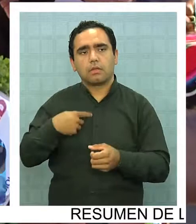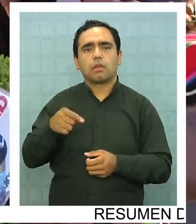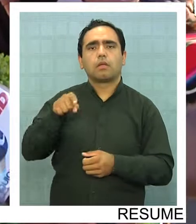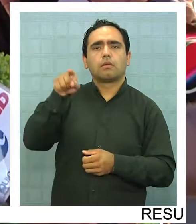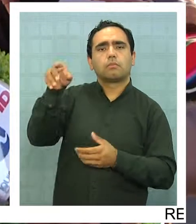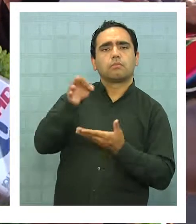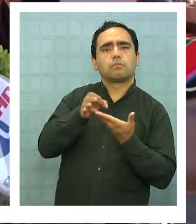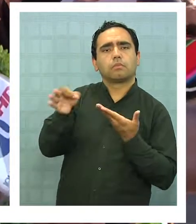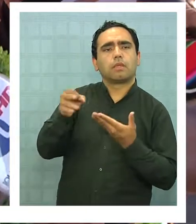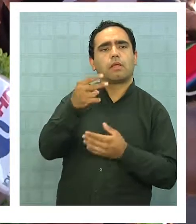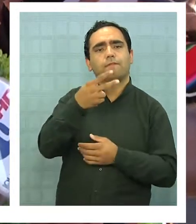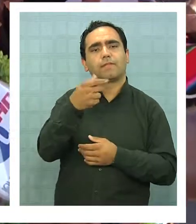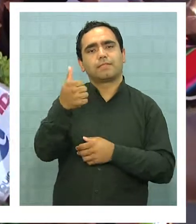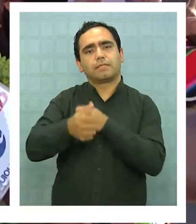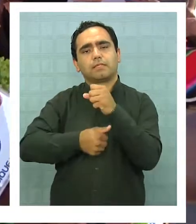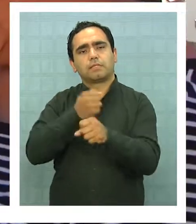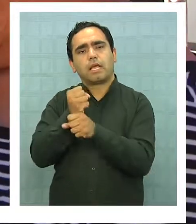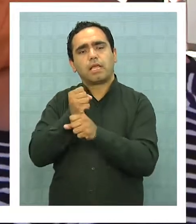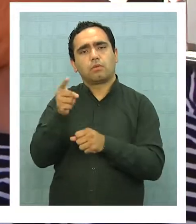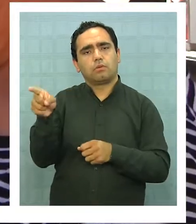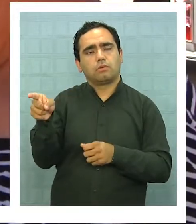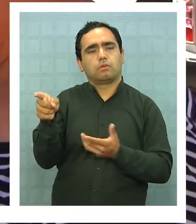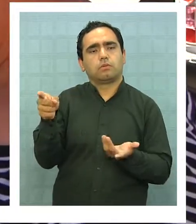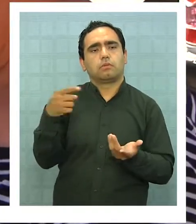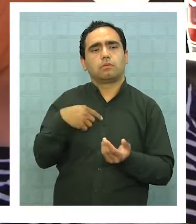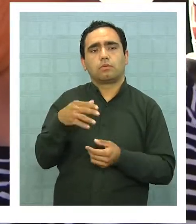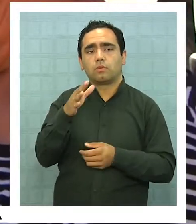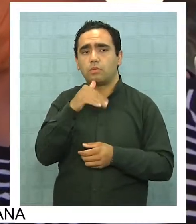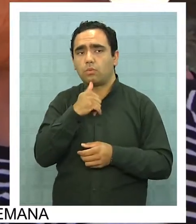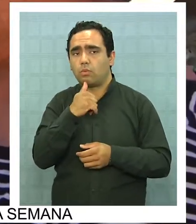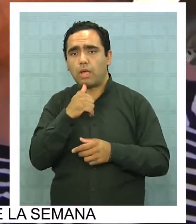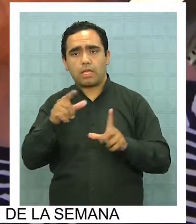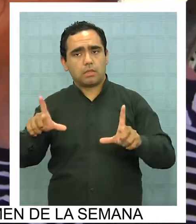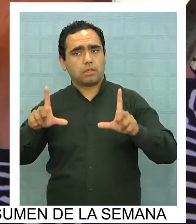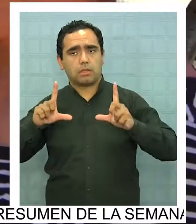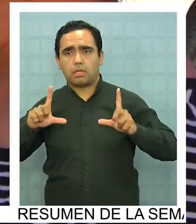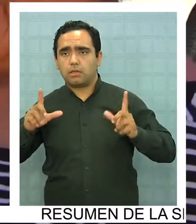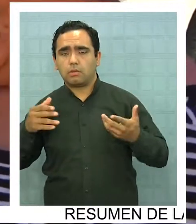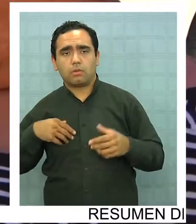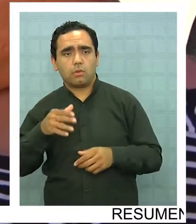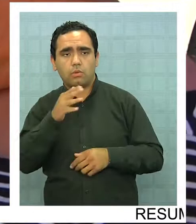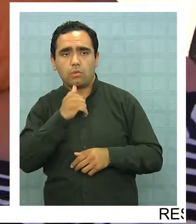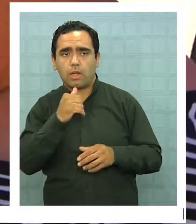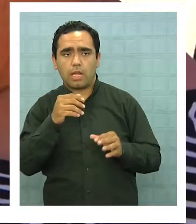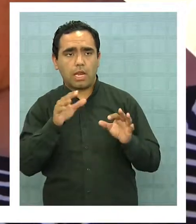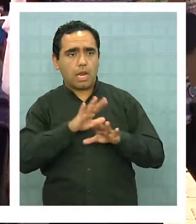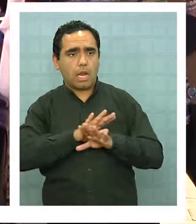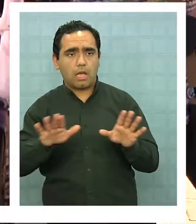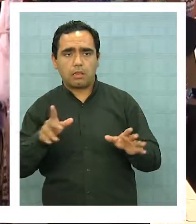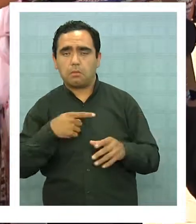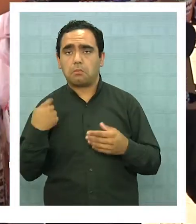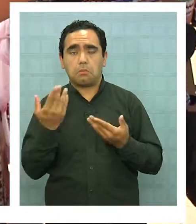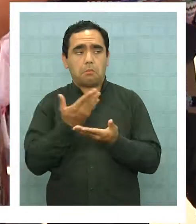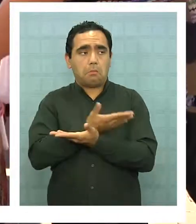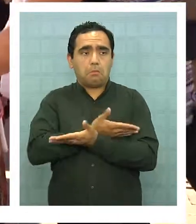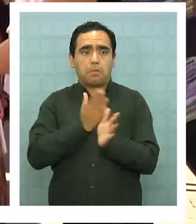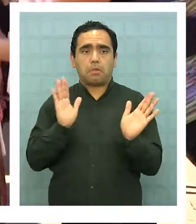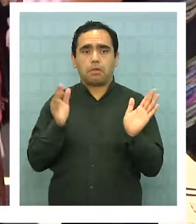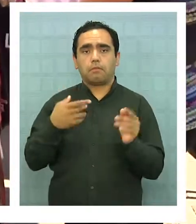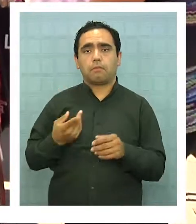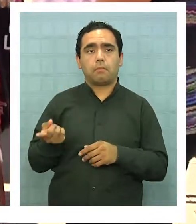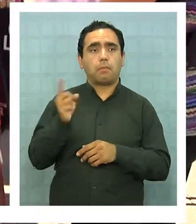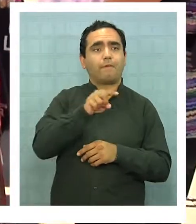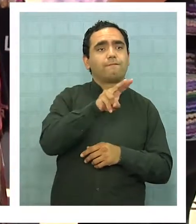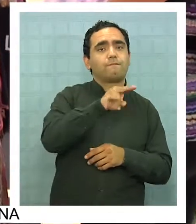hace 26 años. No teníamos título, no teníamos ni un papel, estamos así. Vamos a bienes